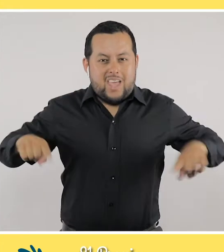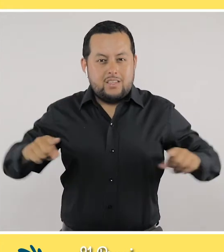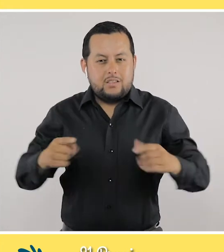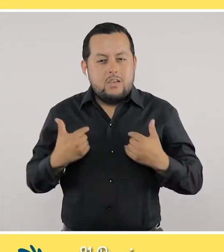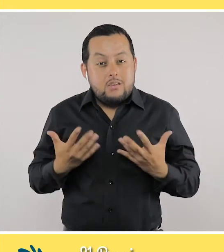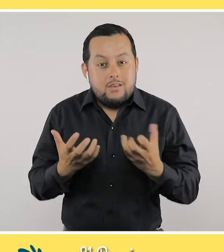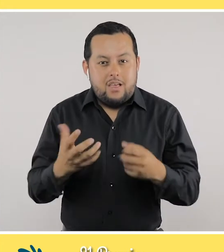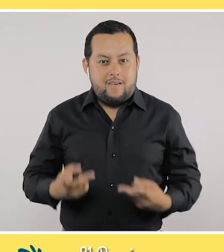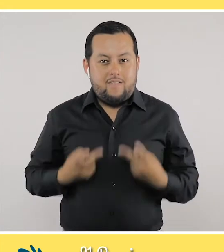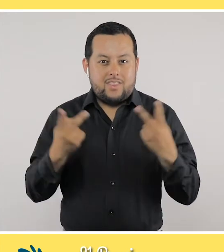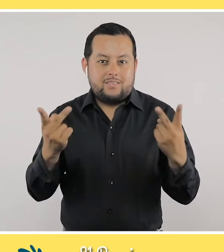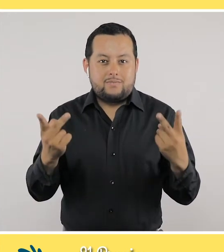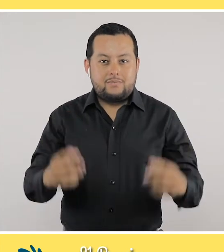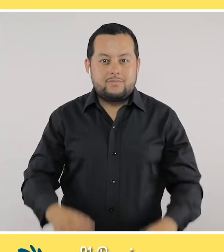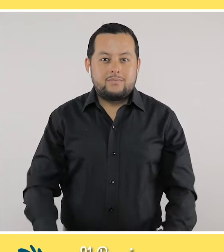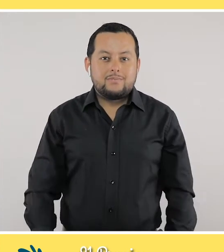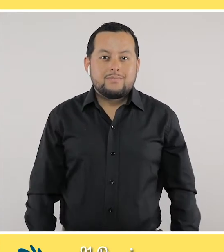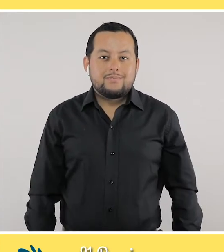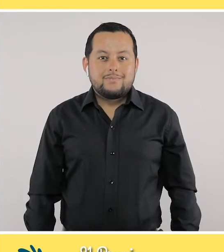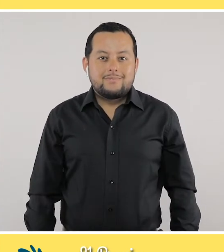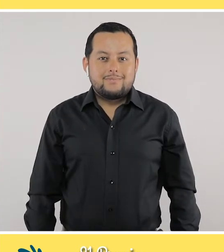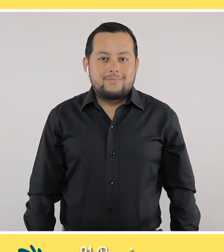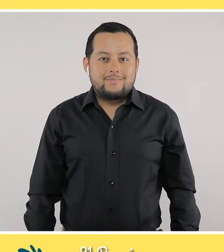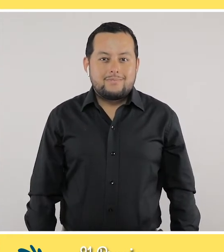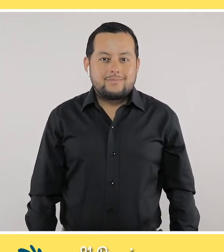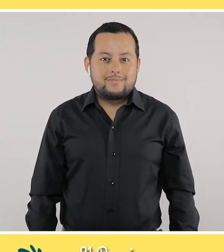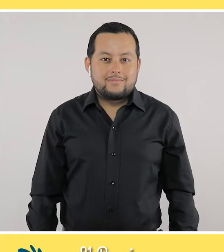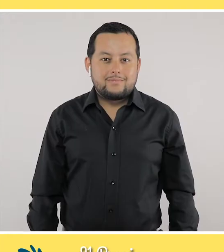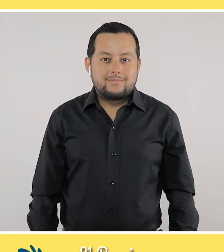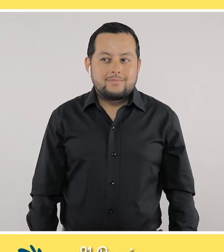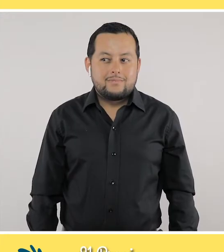sueños, cuáles son sus frustraciones, cuáles son sus metas, qué ha querido de la vida.